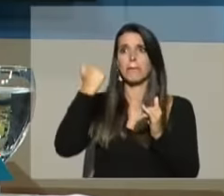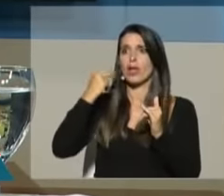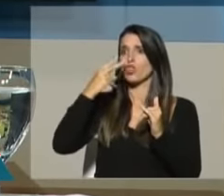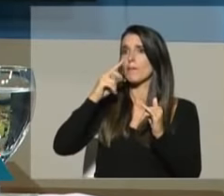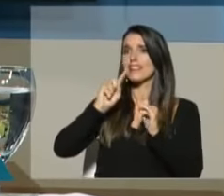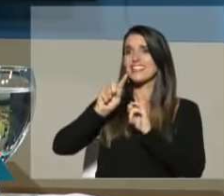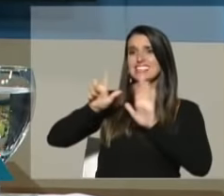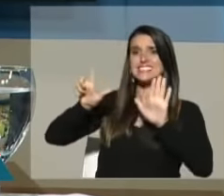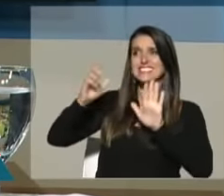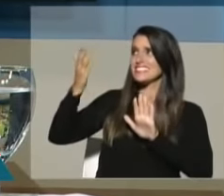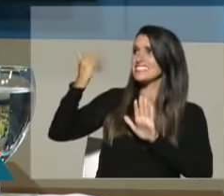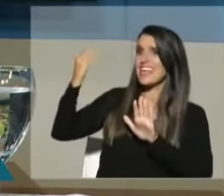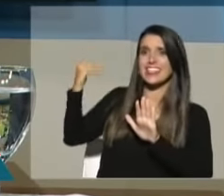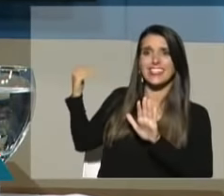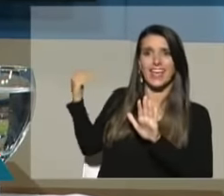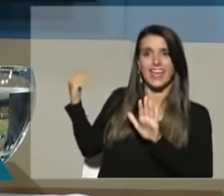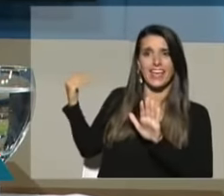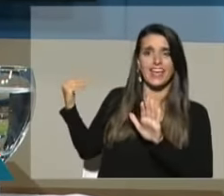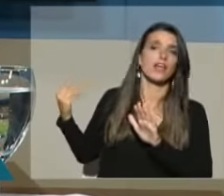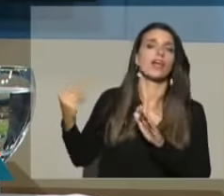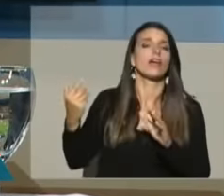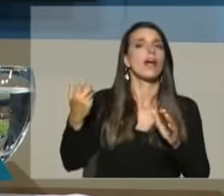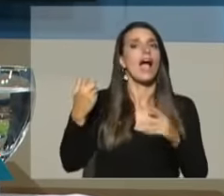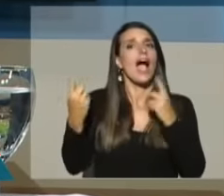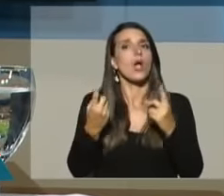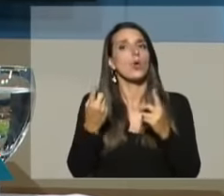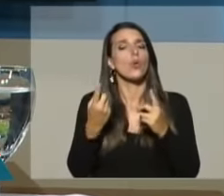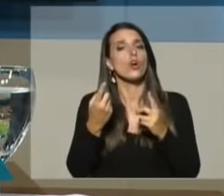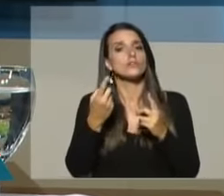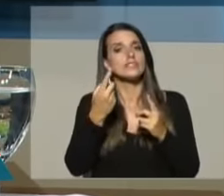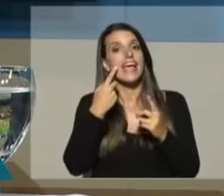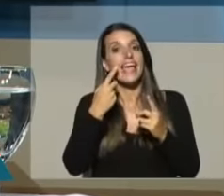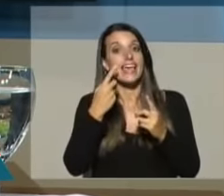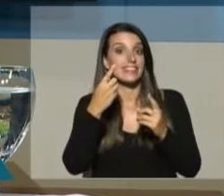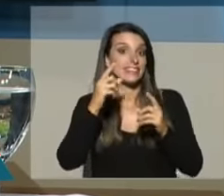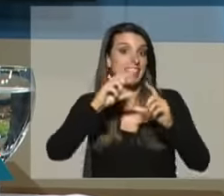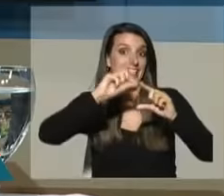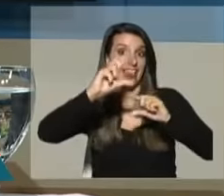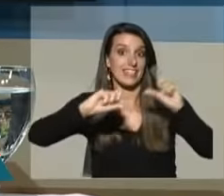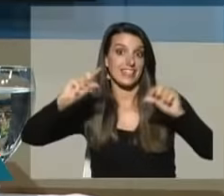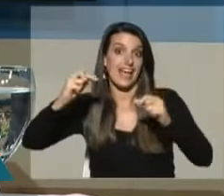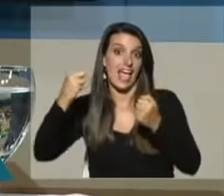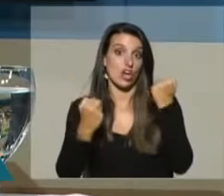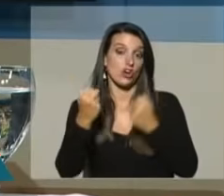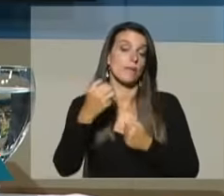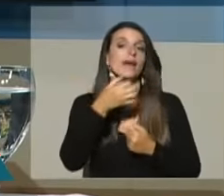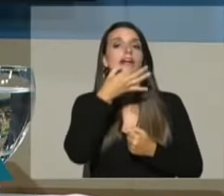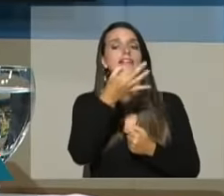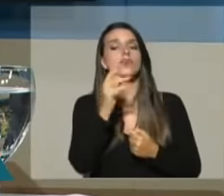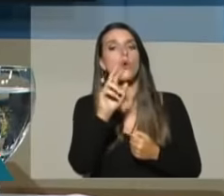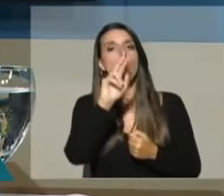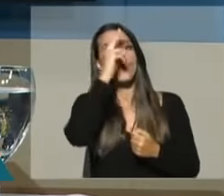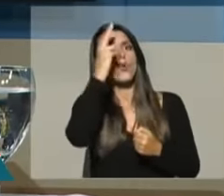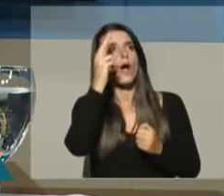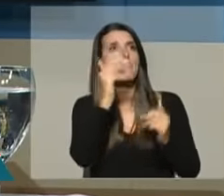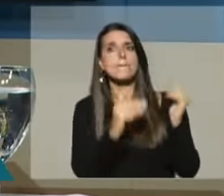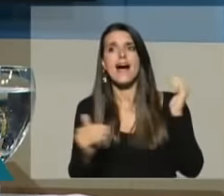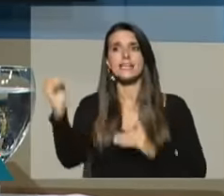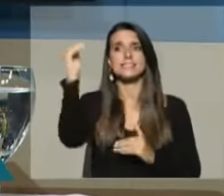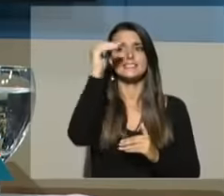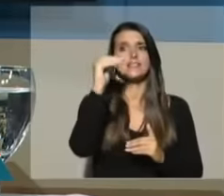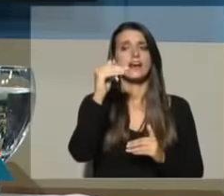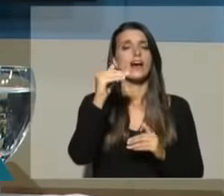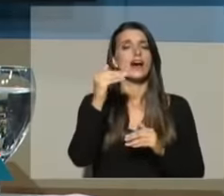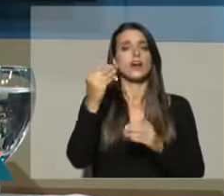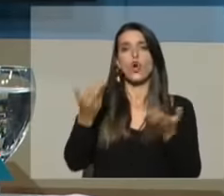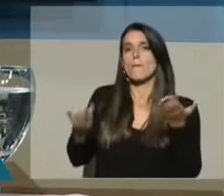2017 por lo menos. Ya en algunos índices económicos se está mostrando que el Uruguay está por encima del